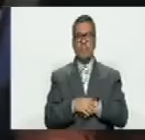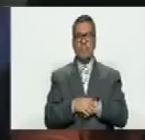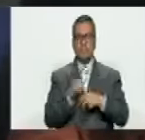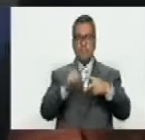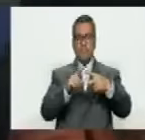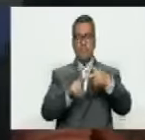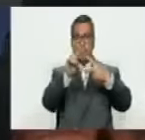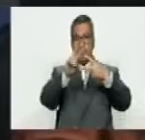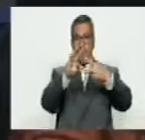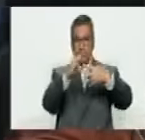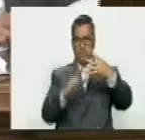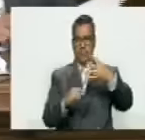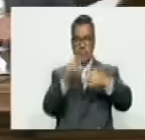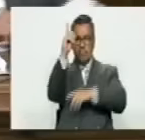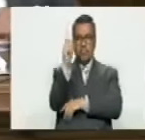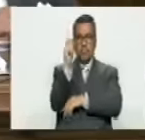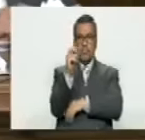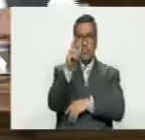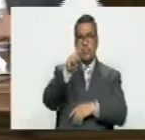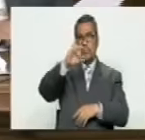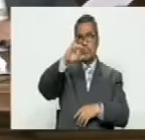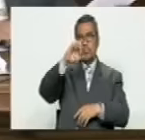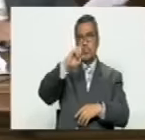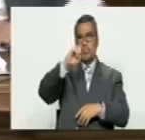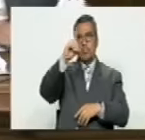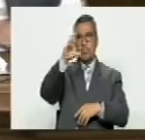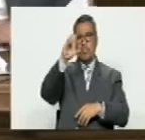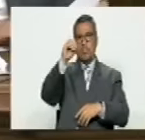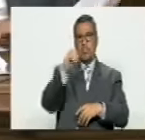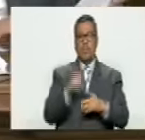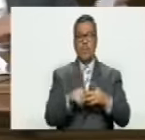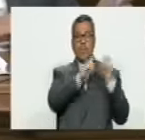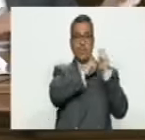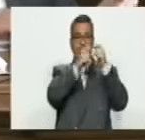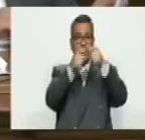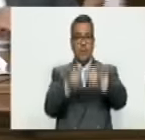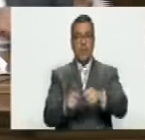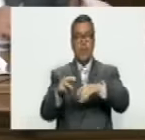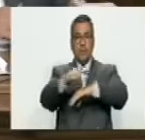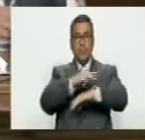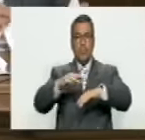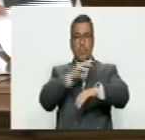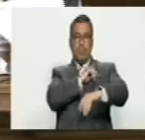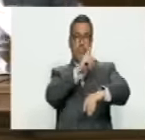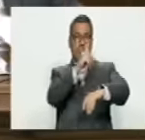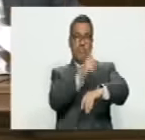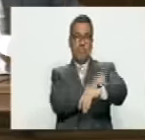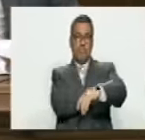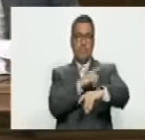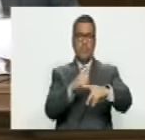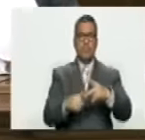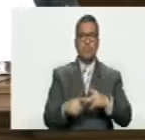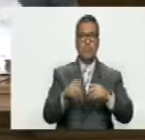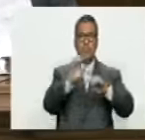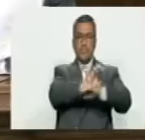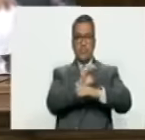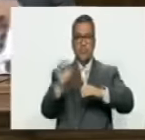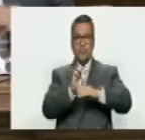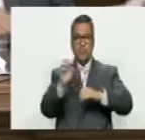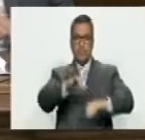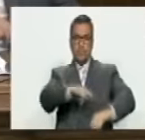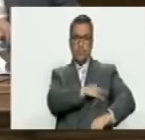Segundo, diputado Ricardo Sánchez, designado como ministro del Poder Popular para la Educación